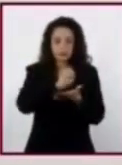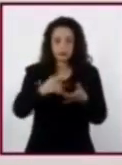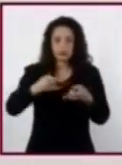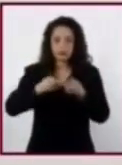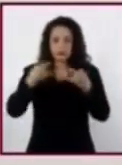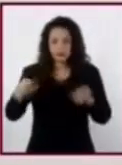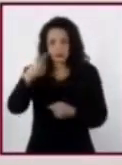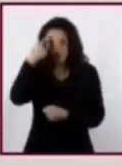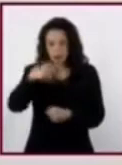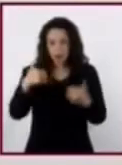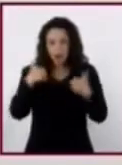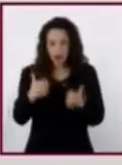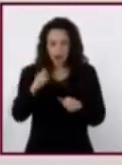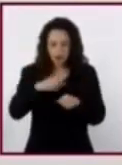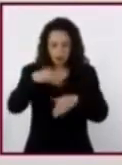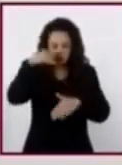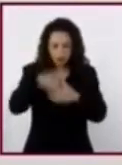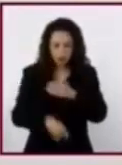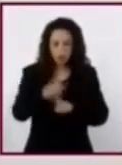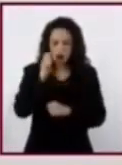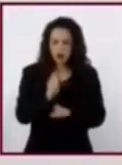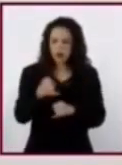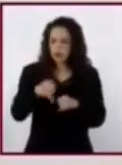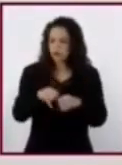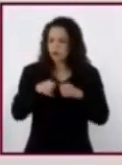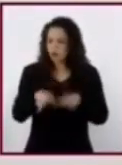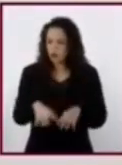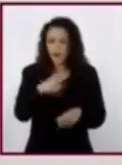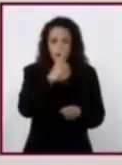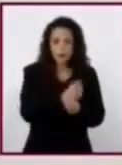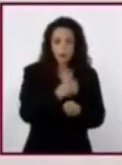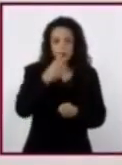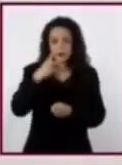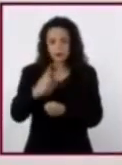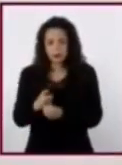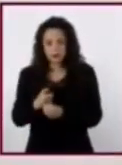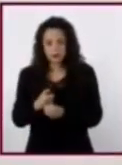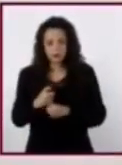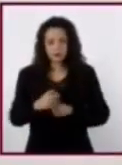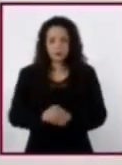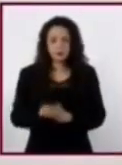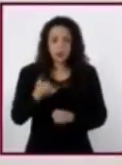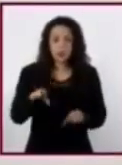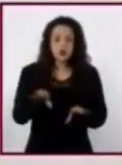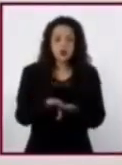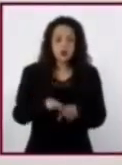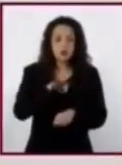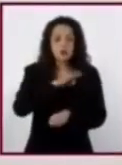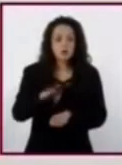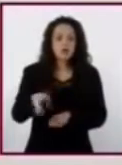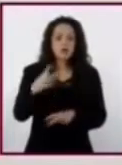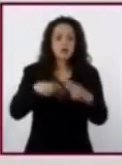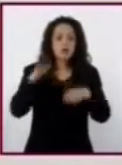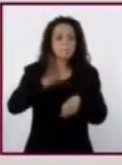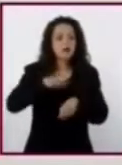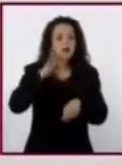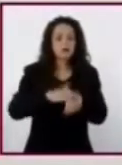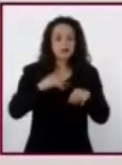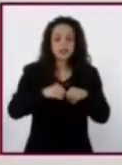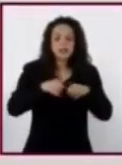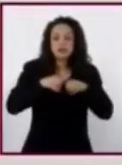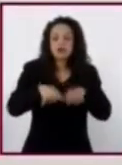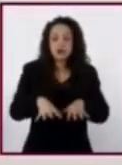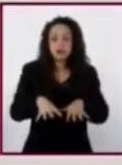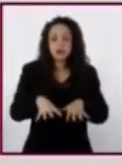analizar las fuentes primarias y secundarias y cómo obtener la mayor cantidad de información posible